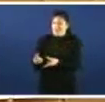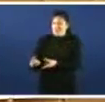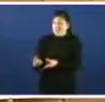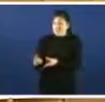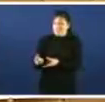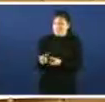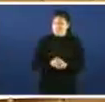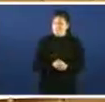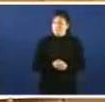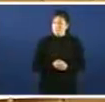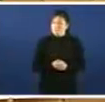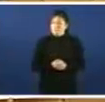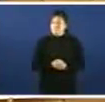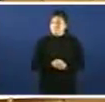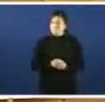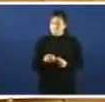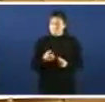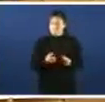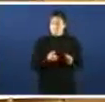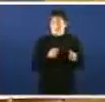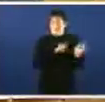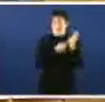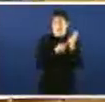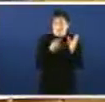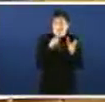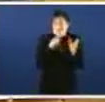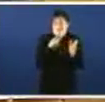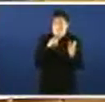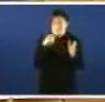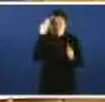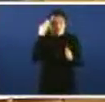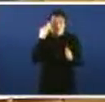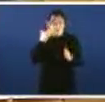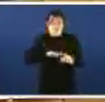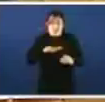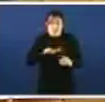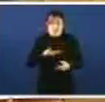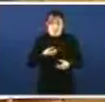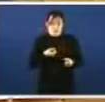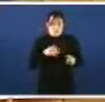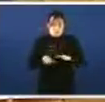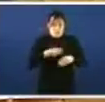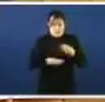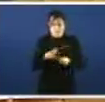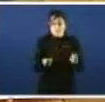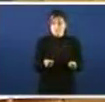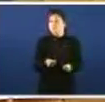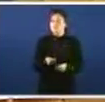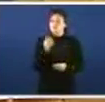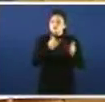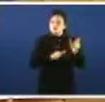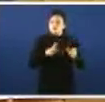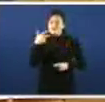que desenvolve eses principios aos seus representantes electos non se poden